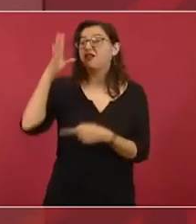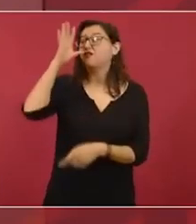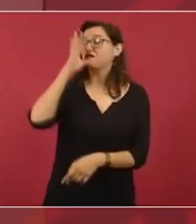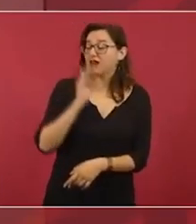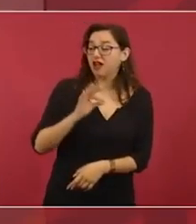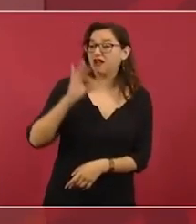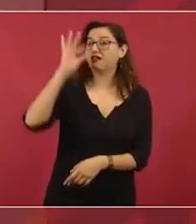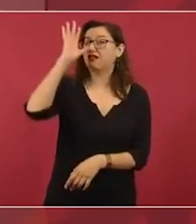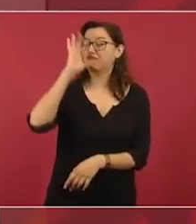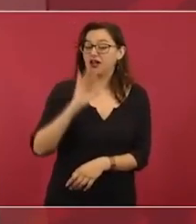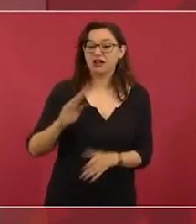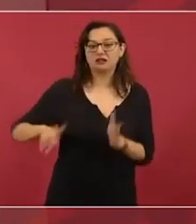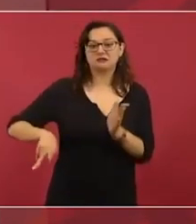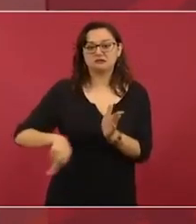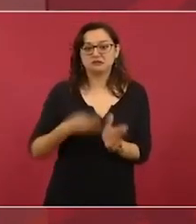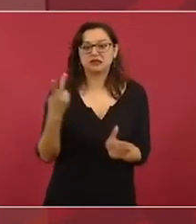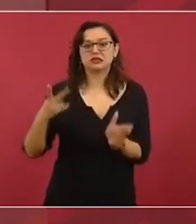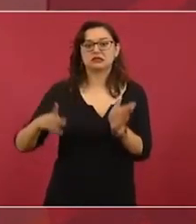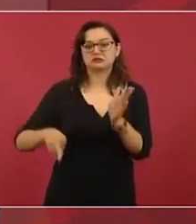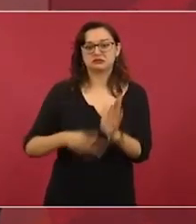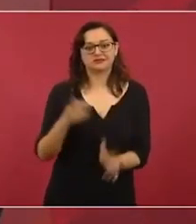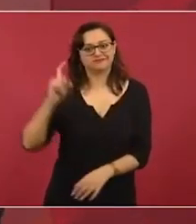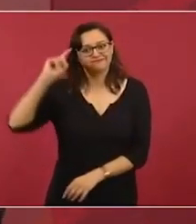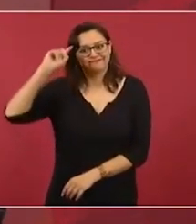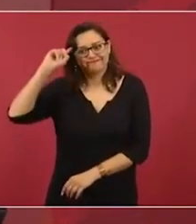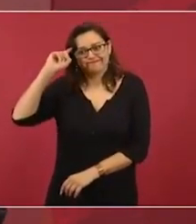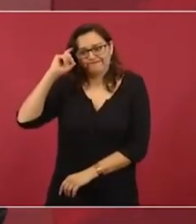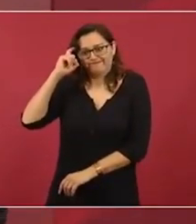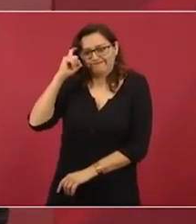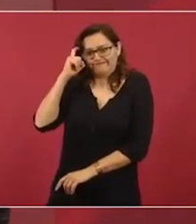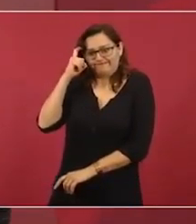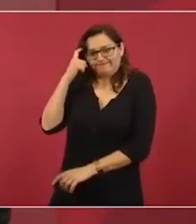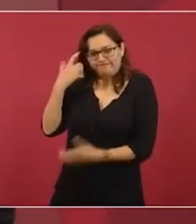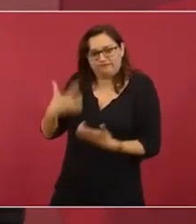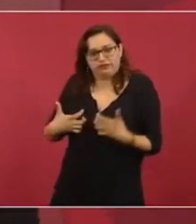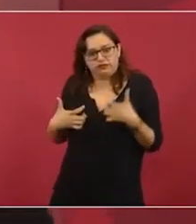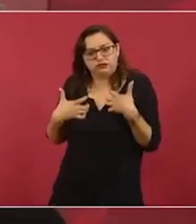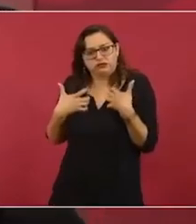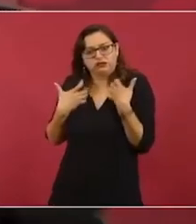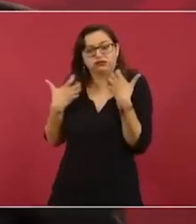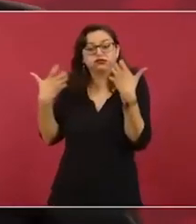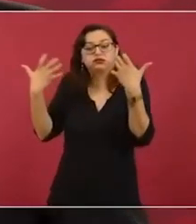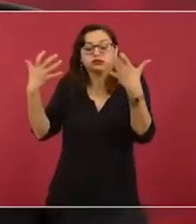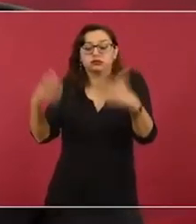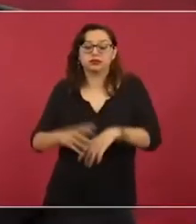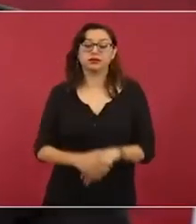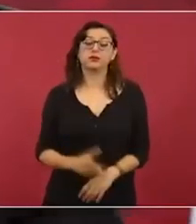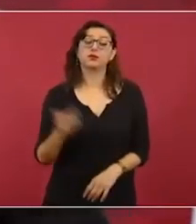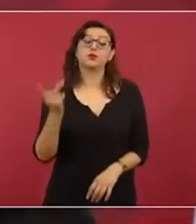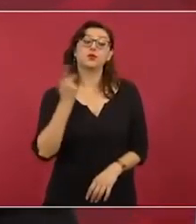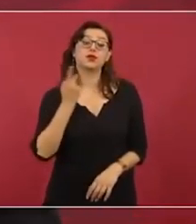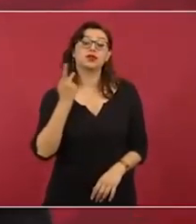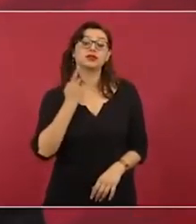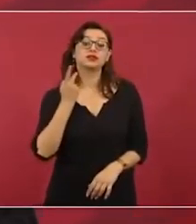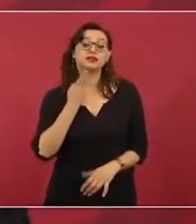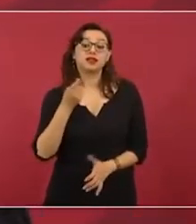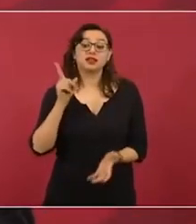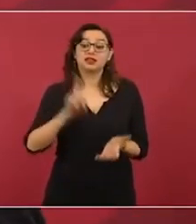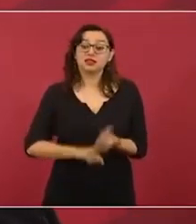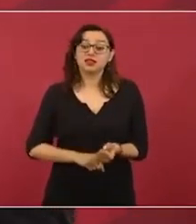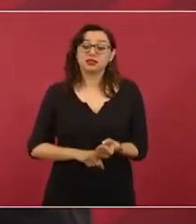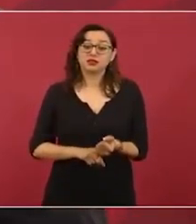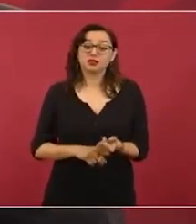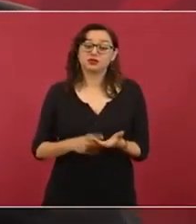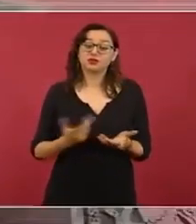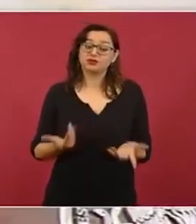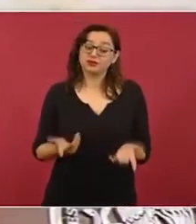política, una de las cosas que no se debe hacer es